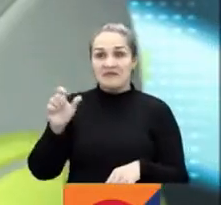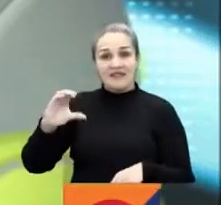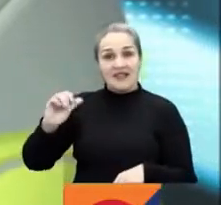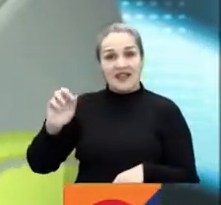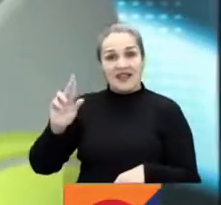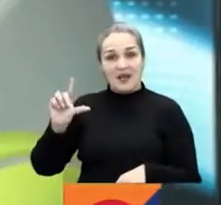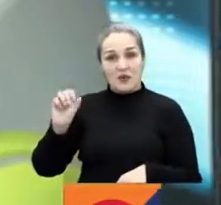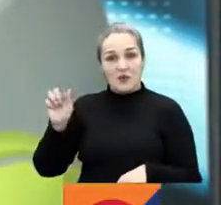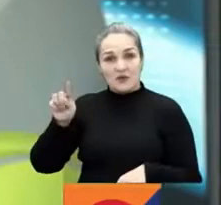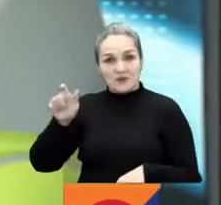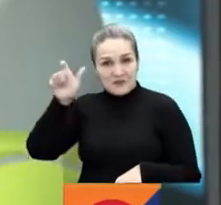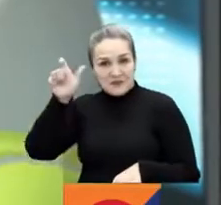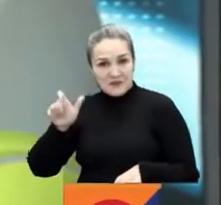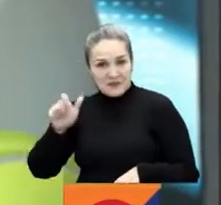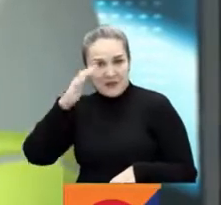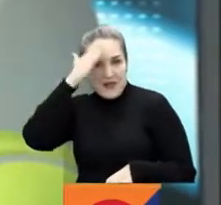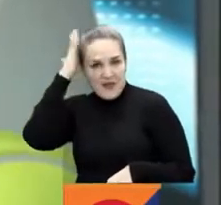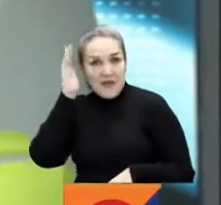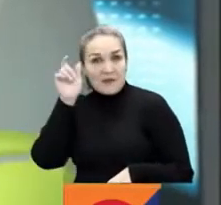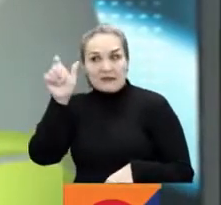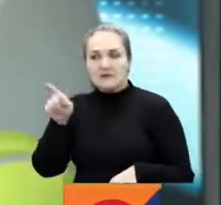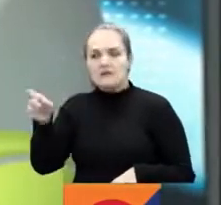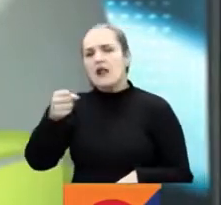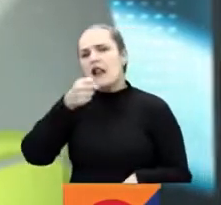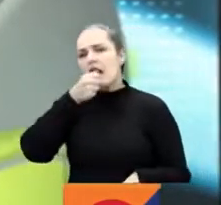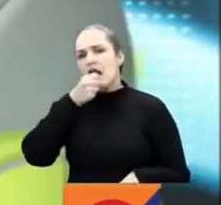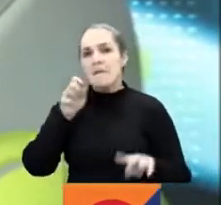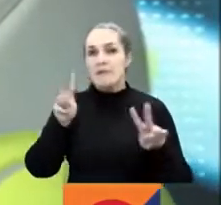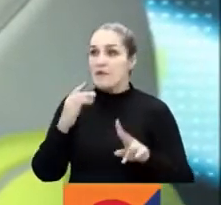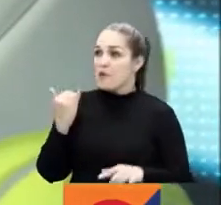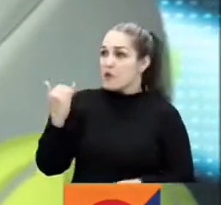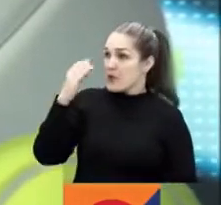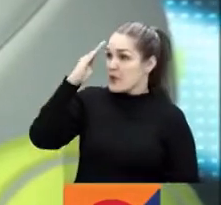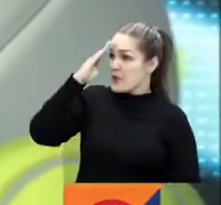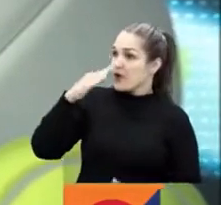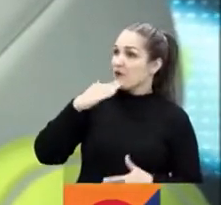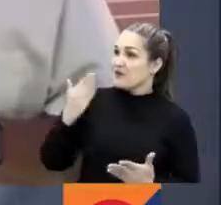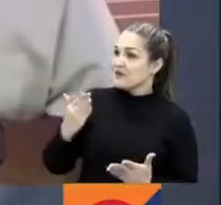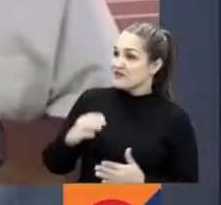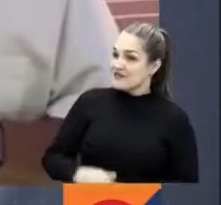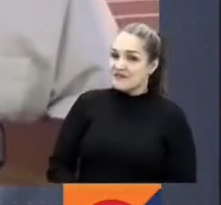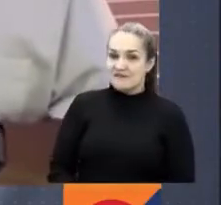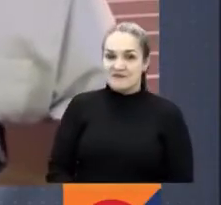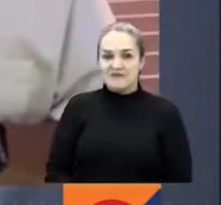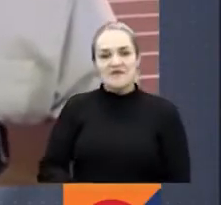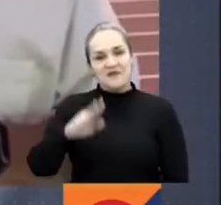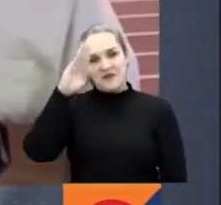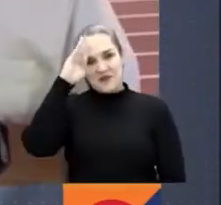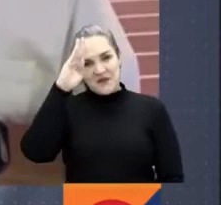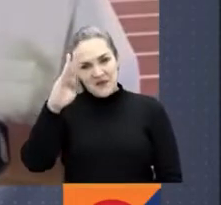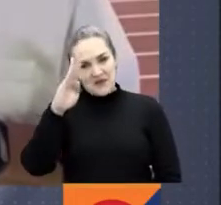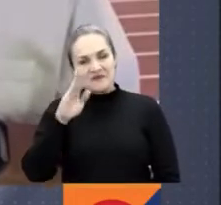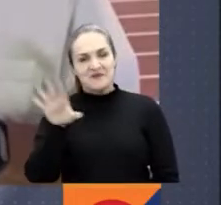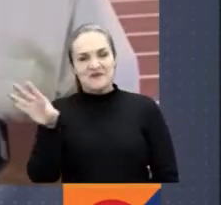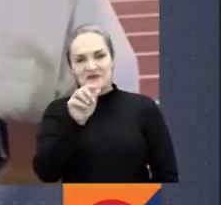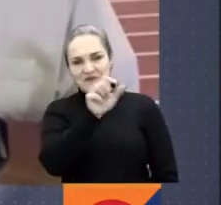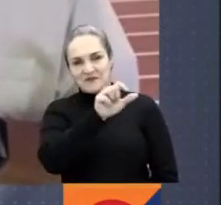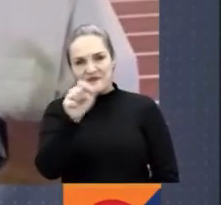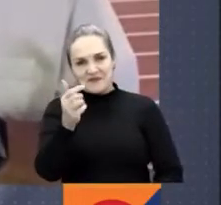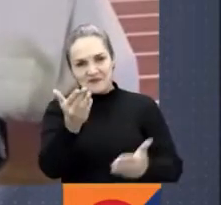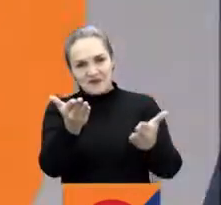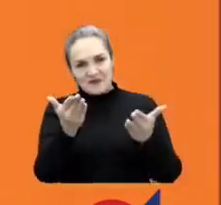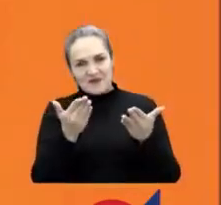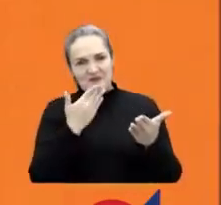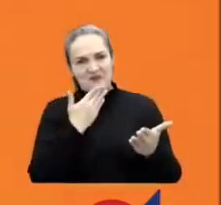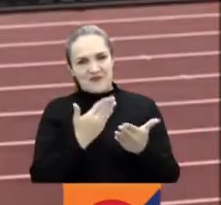Guzmán, como siempre, que nos amplía toda la información. Hola, Carlos Julio. Hola, Camilo. Señoras y señores, bienvenidos y buenas